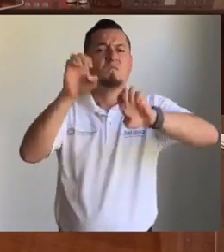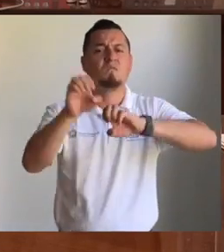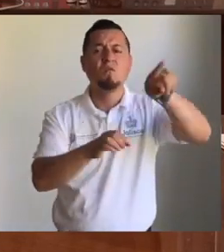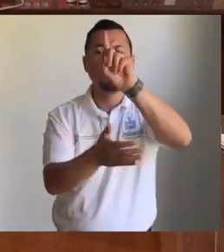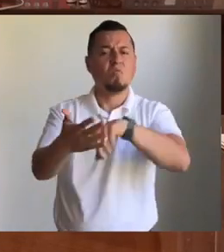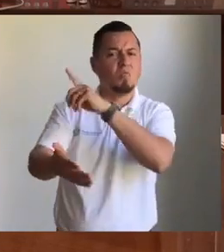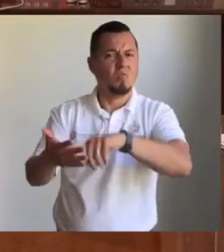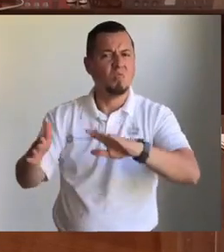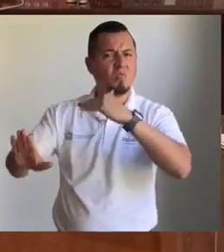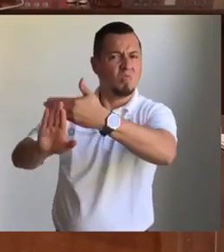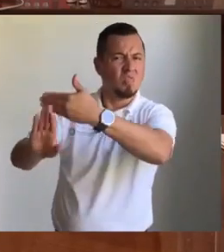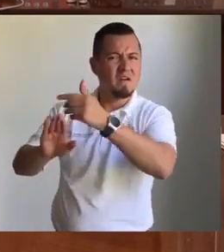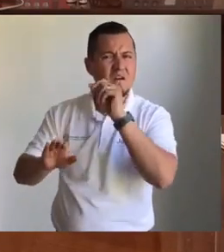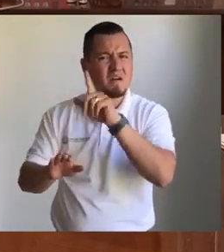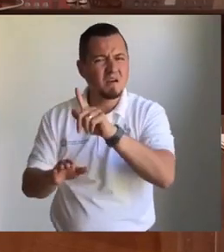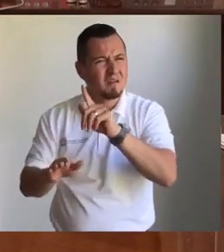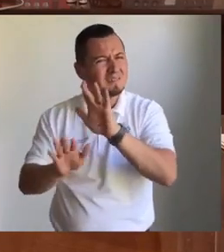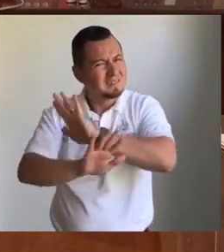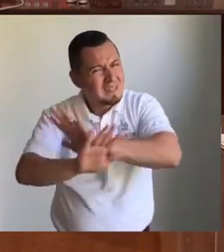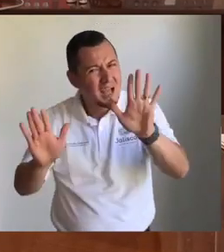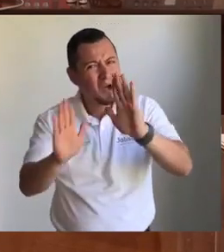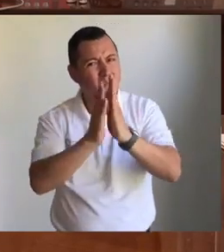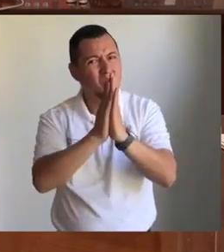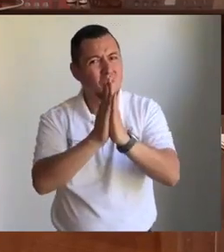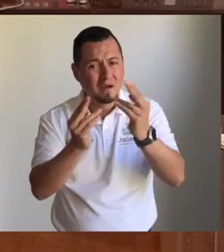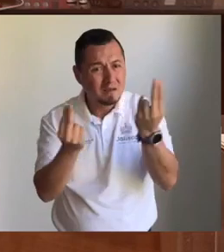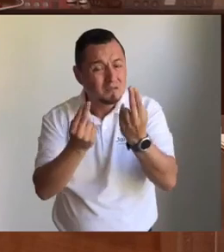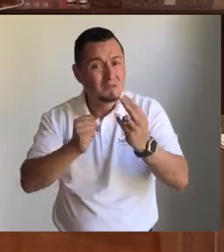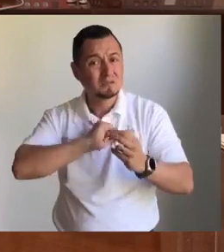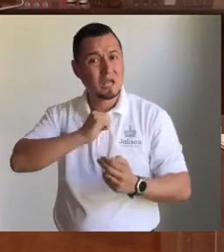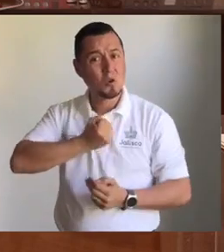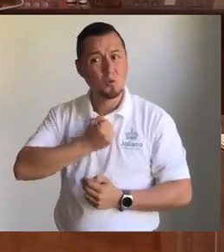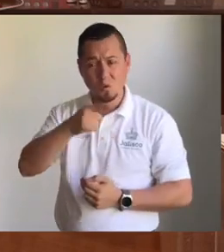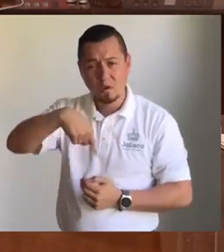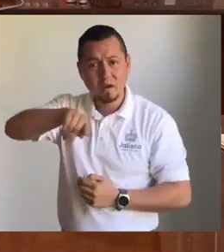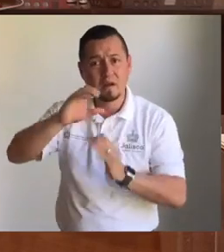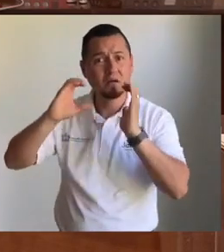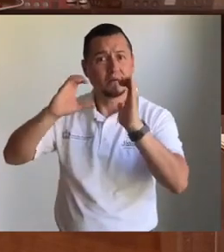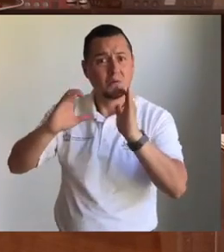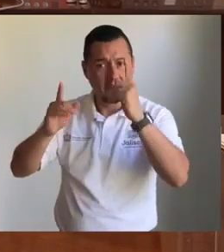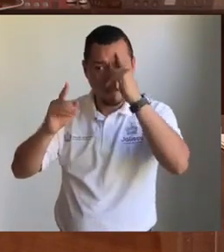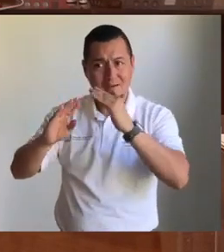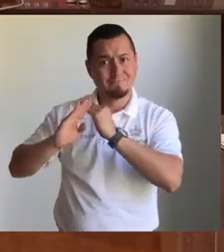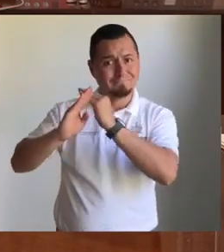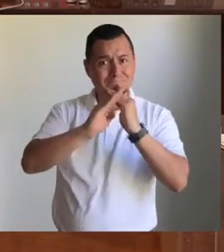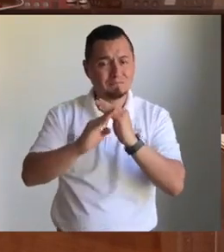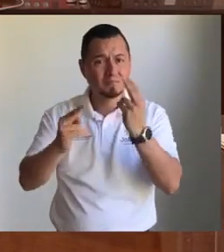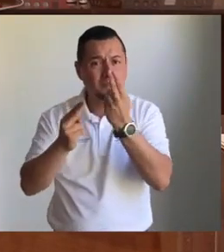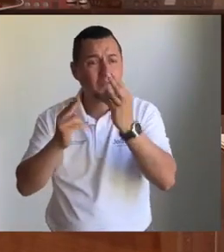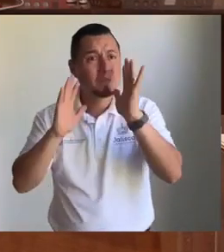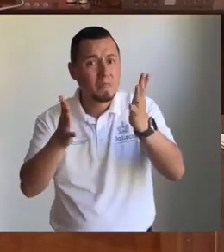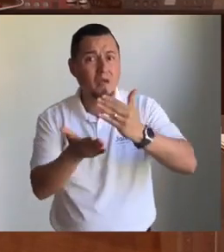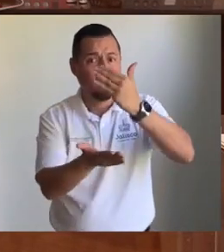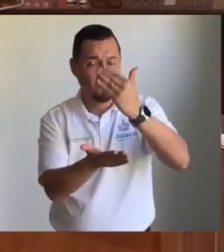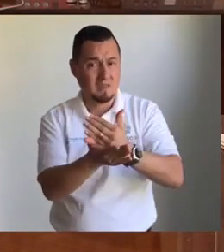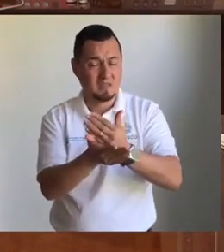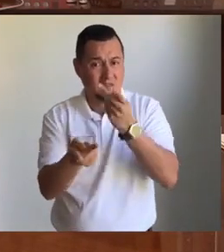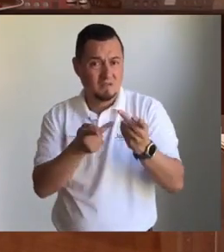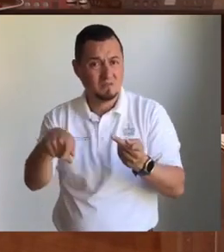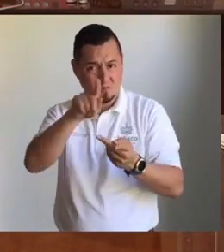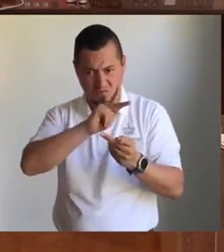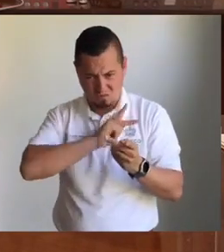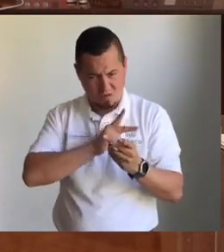mentiras se descalifique nuestro planteamiento. No podemos aceptar que México siga sin medir como se debe los posibles